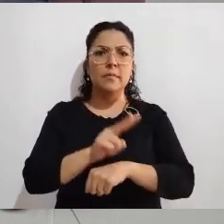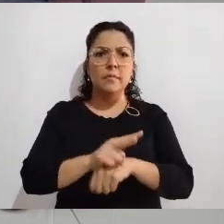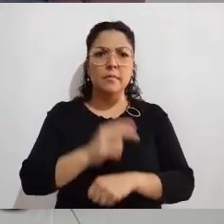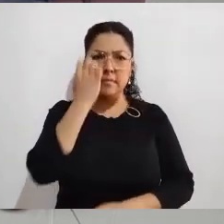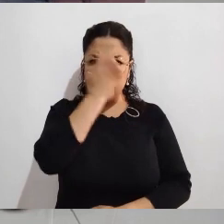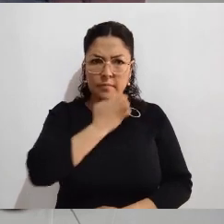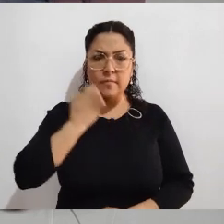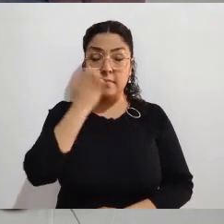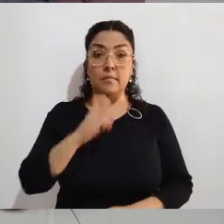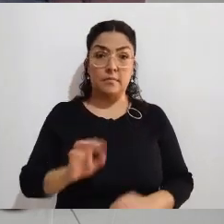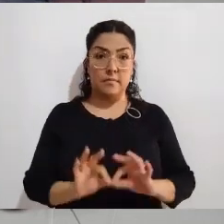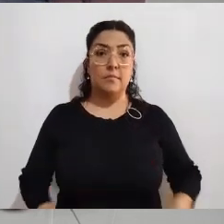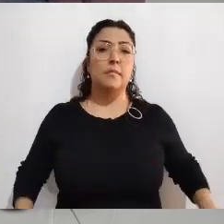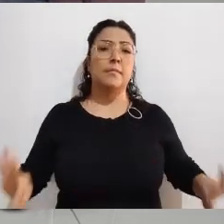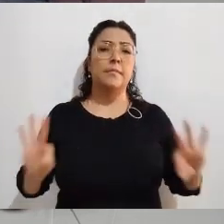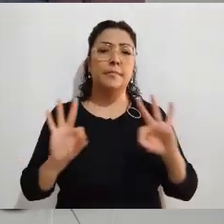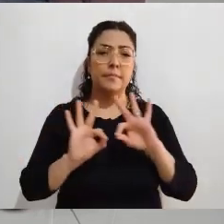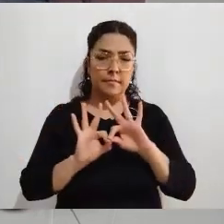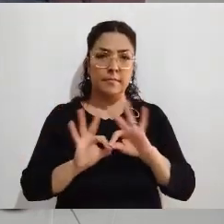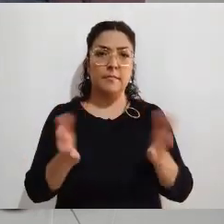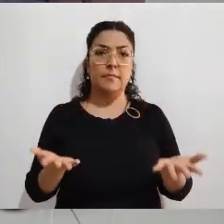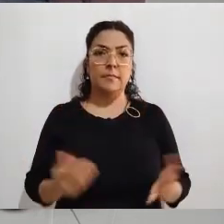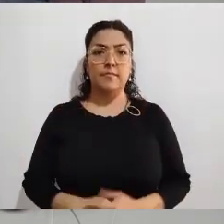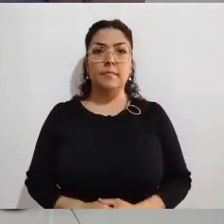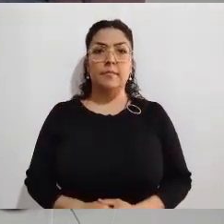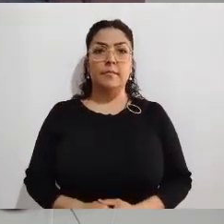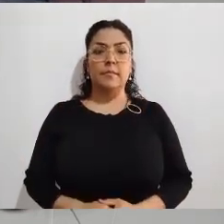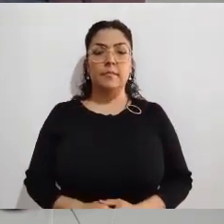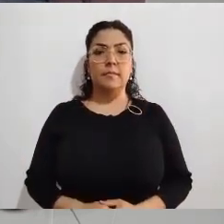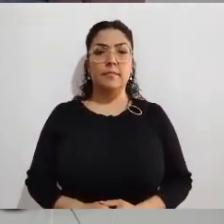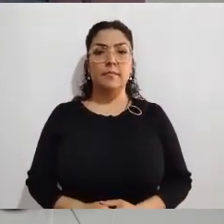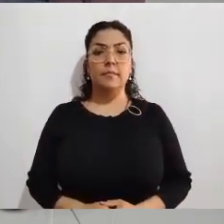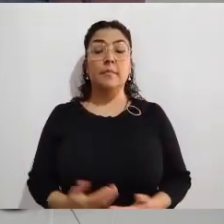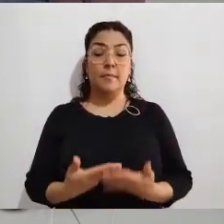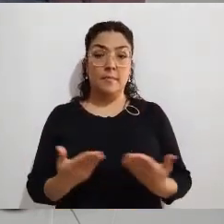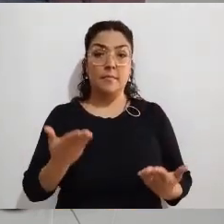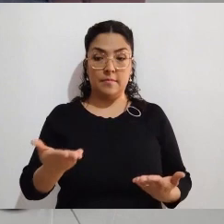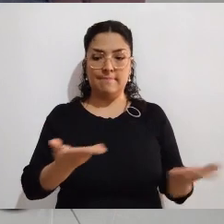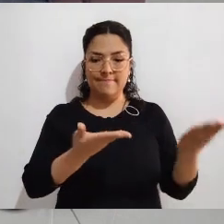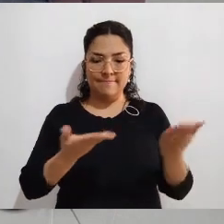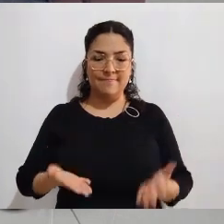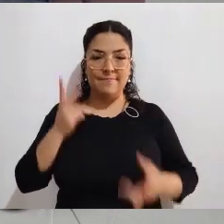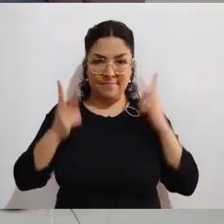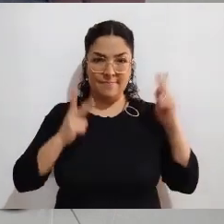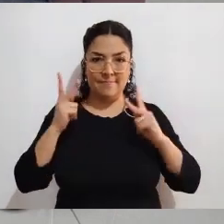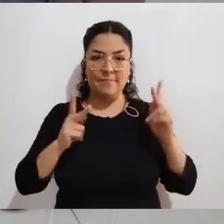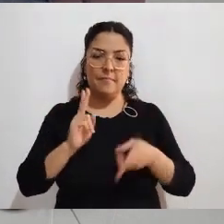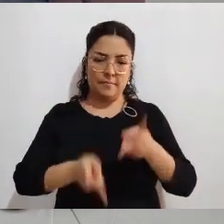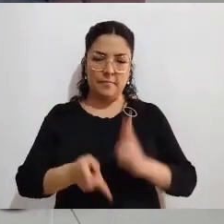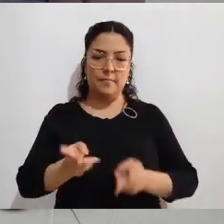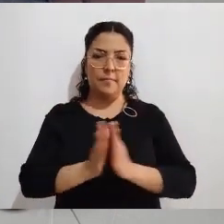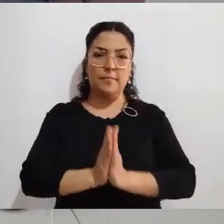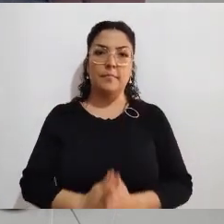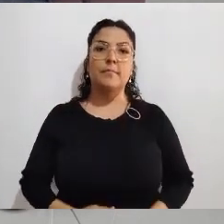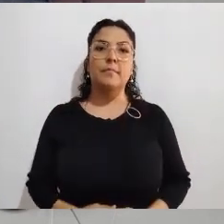Sabemos que juega un papel fundamental, muy importante en un proceso electoral, y precisamente es a lo que viene a platicarnos el día de hoy.